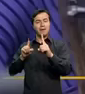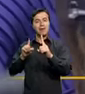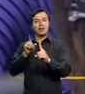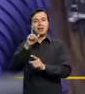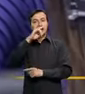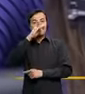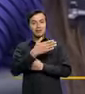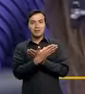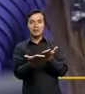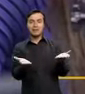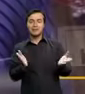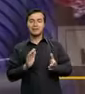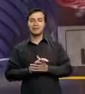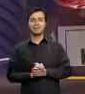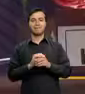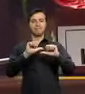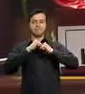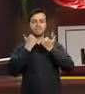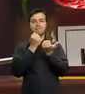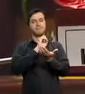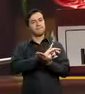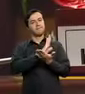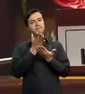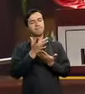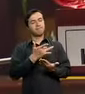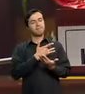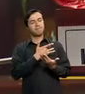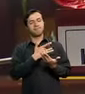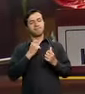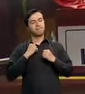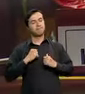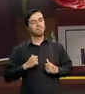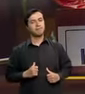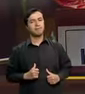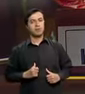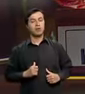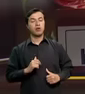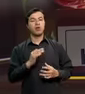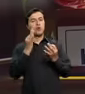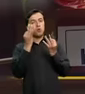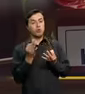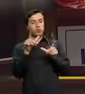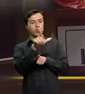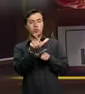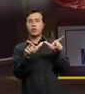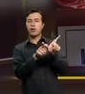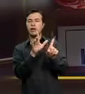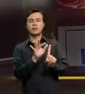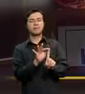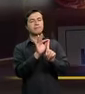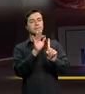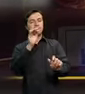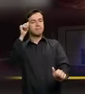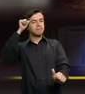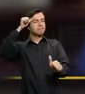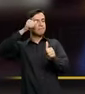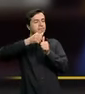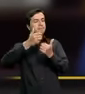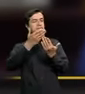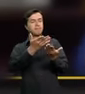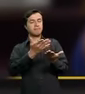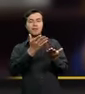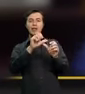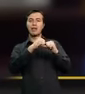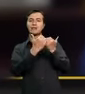nuestros niños. La Asamblea Nacional está de luto, pero tiene reservado un rincón especial para recordar a una querida